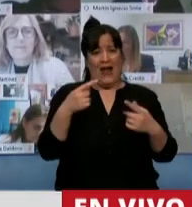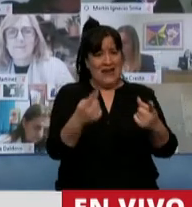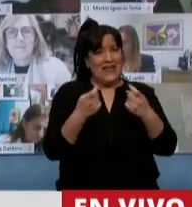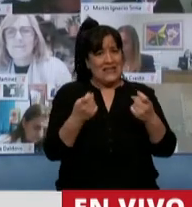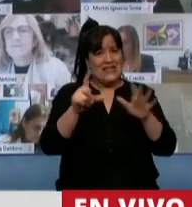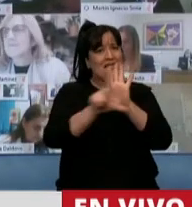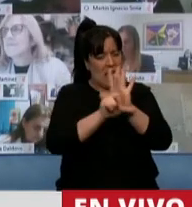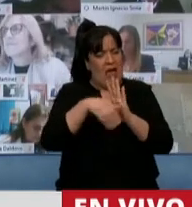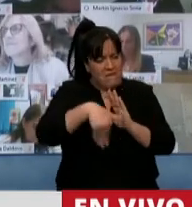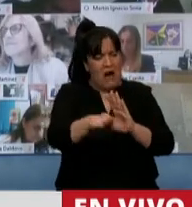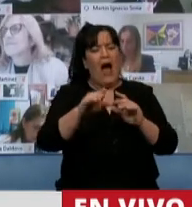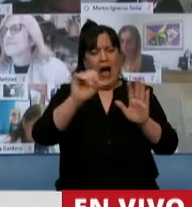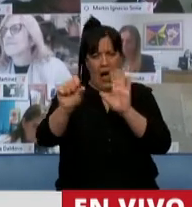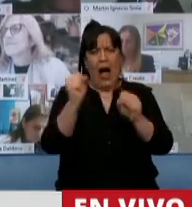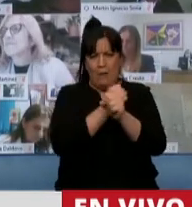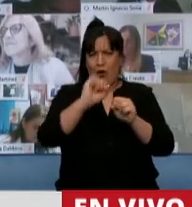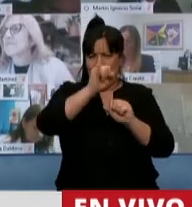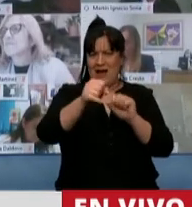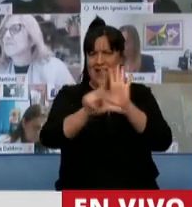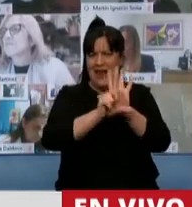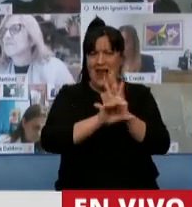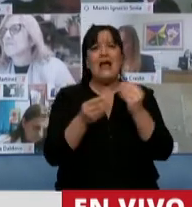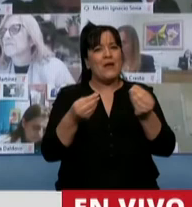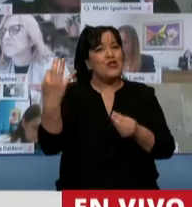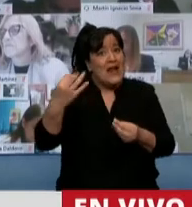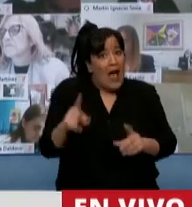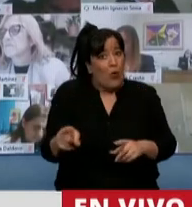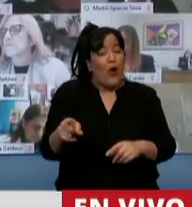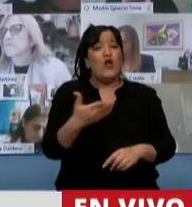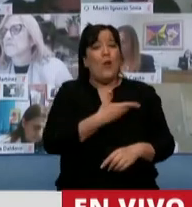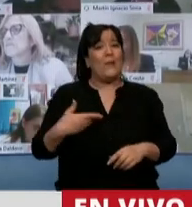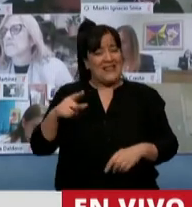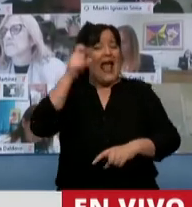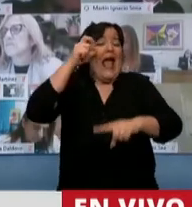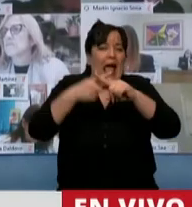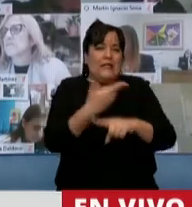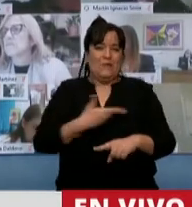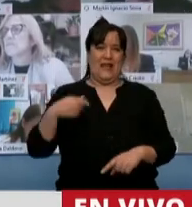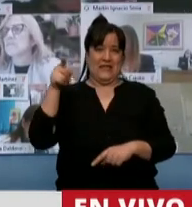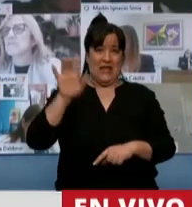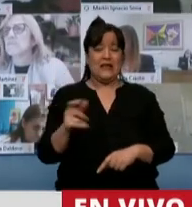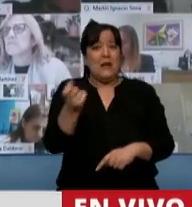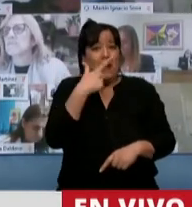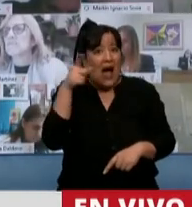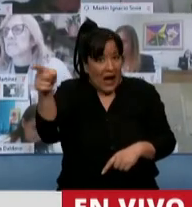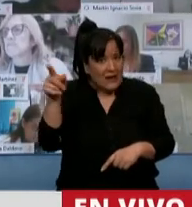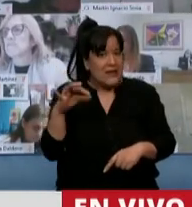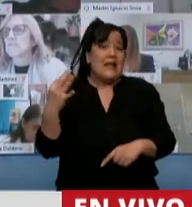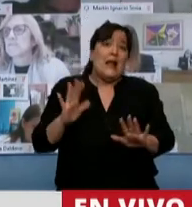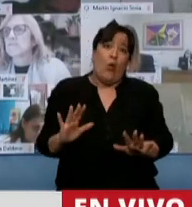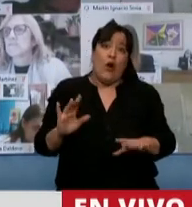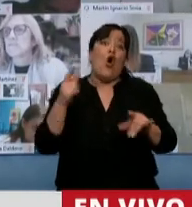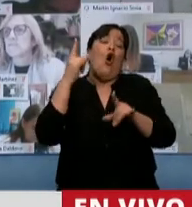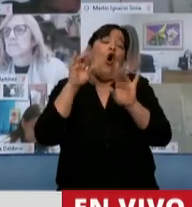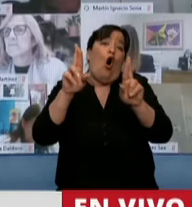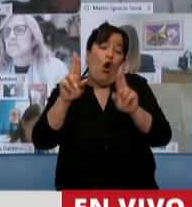esta ley como lo vamos a hacer ahora nosotros. Sería bueno que el presidente, ex presidente, Mauricio Macri, lo llame